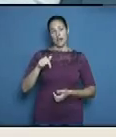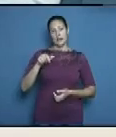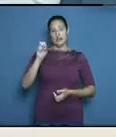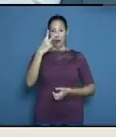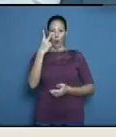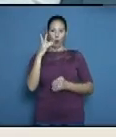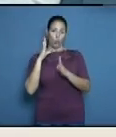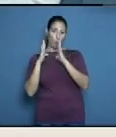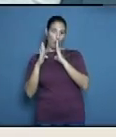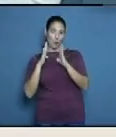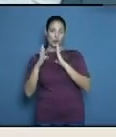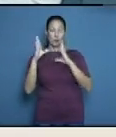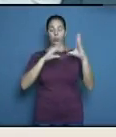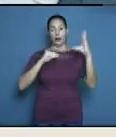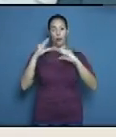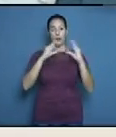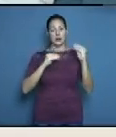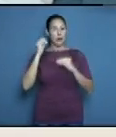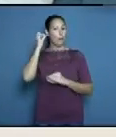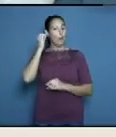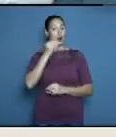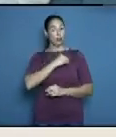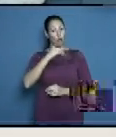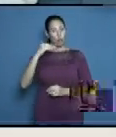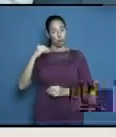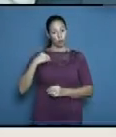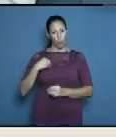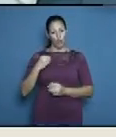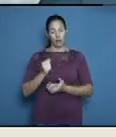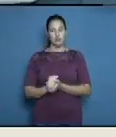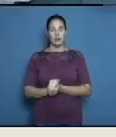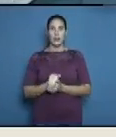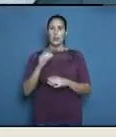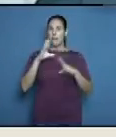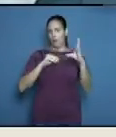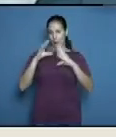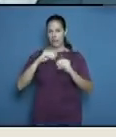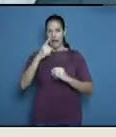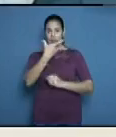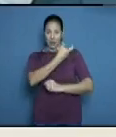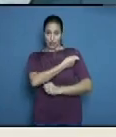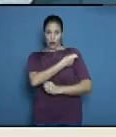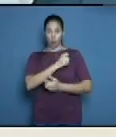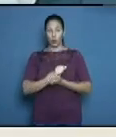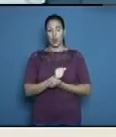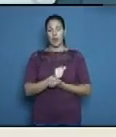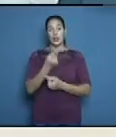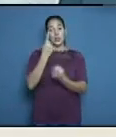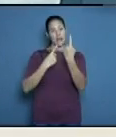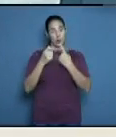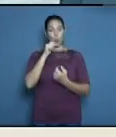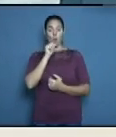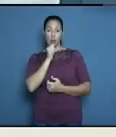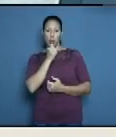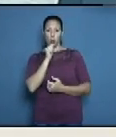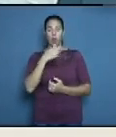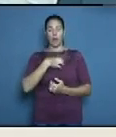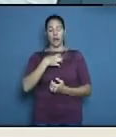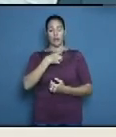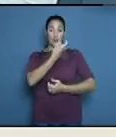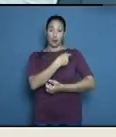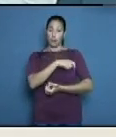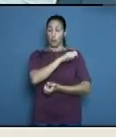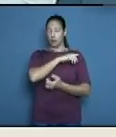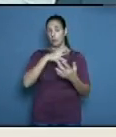el diálogo con la doctora María Eugenia Escobar Pérez Vamos a hablar de vacunas y vamos a hablar también de las inquietudes que tiene la población con respecto al